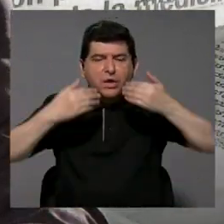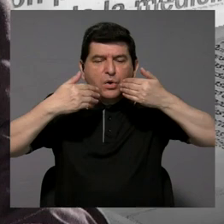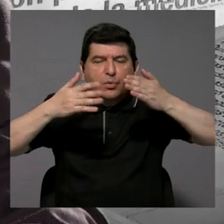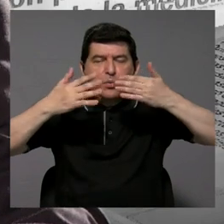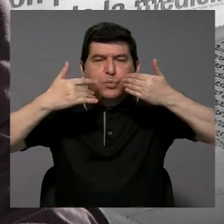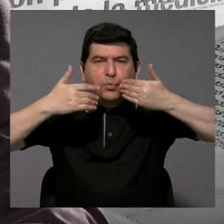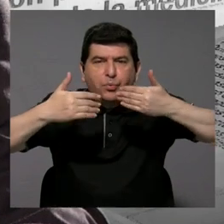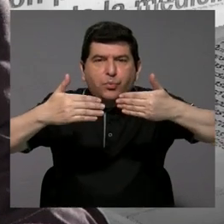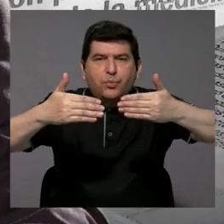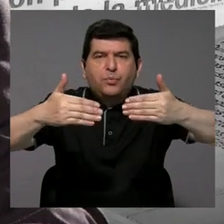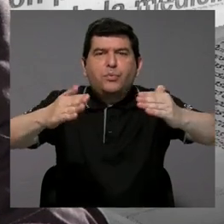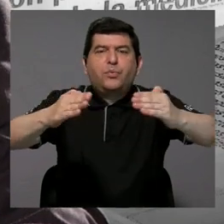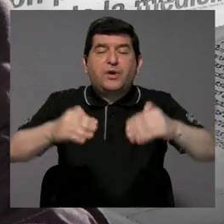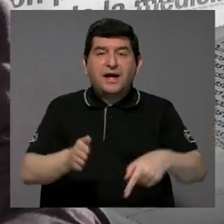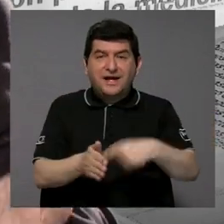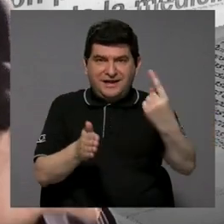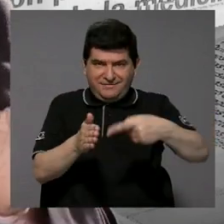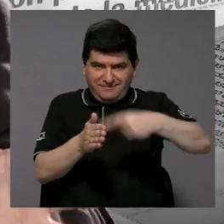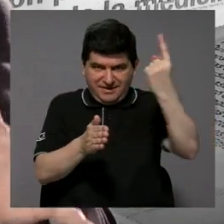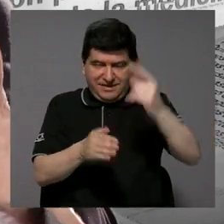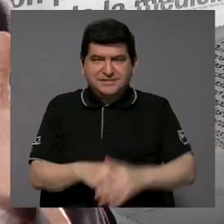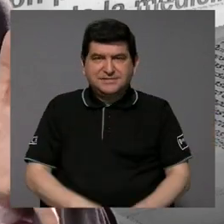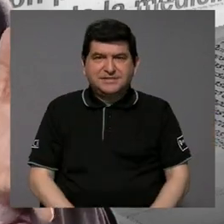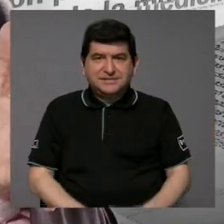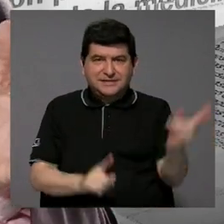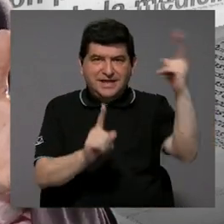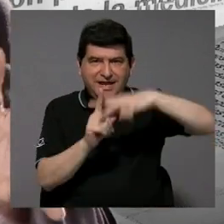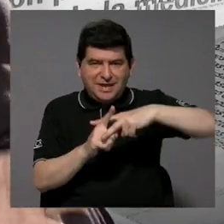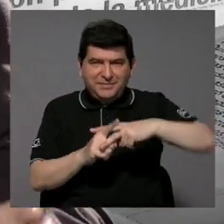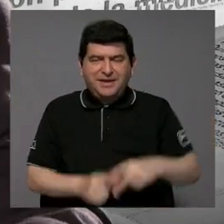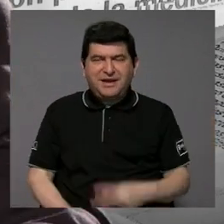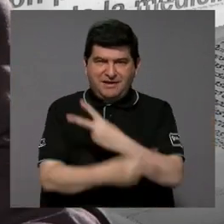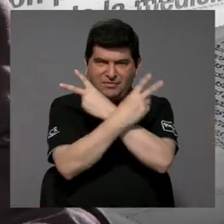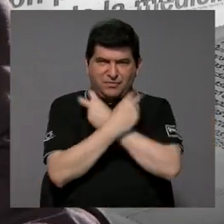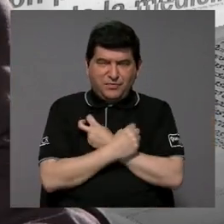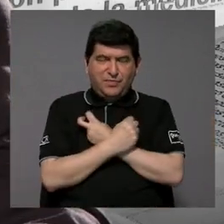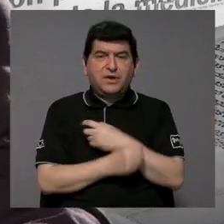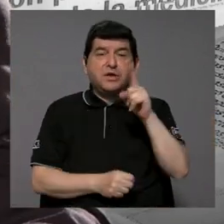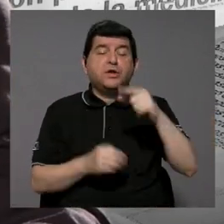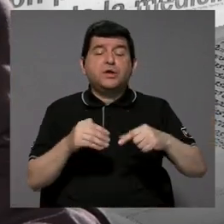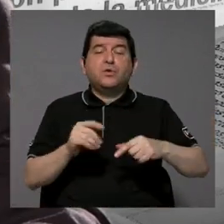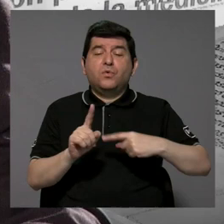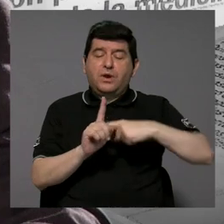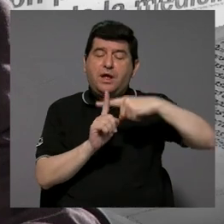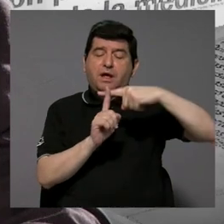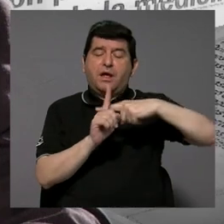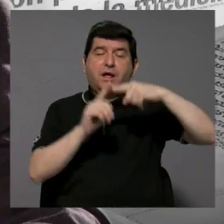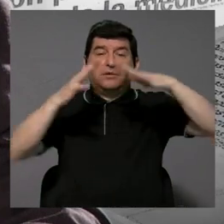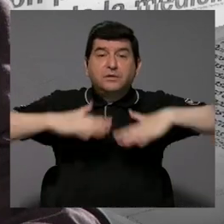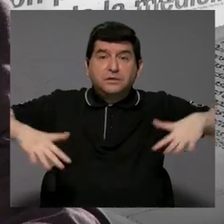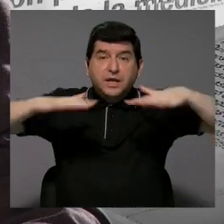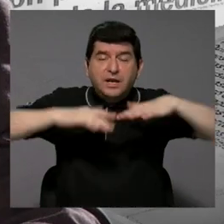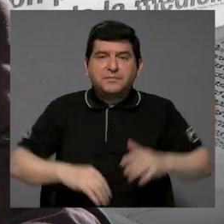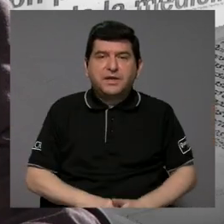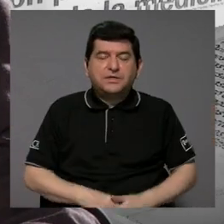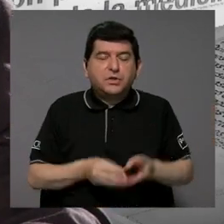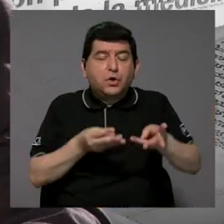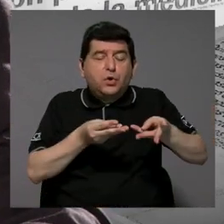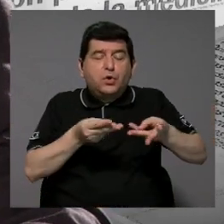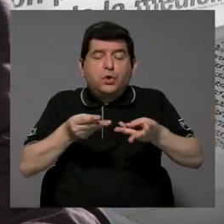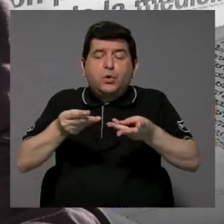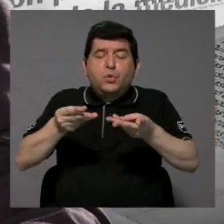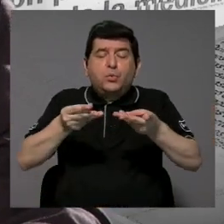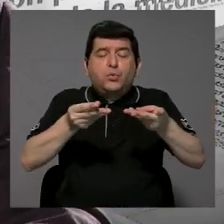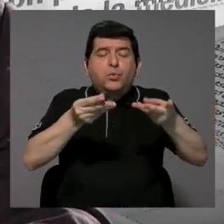que ya se ha estudiado que muchas veces cuando se aplican plaguicidas y hay cierta temperatura ambiental, estos se evaporan un poco